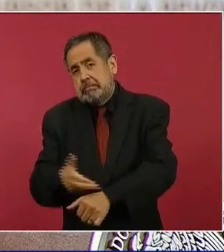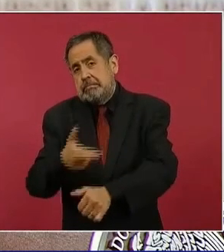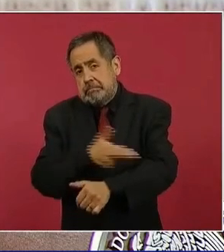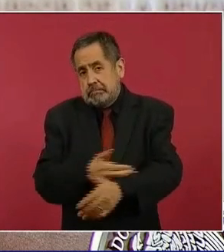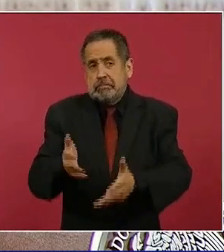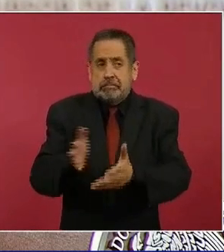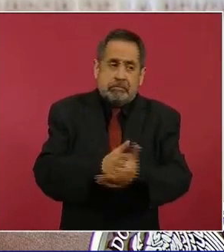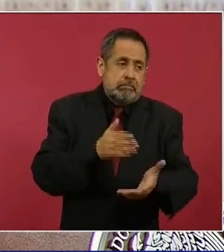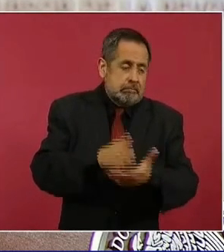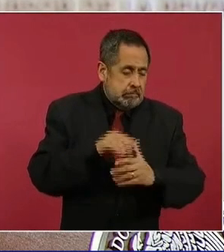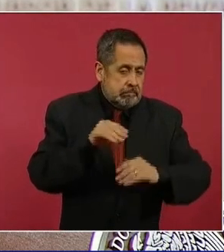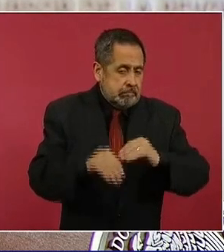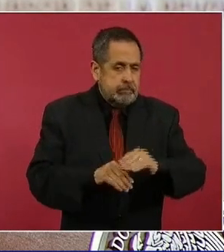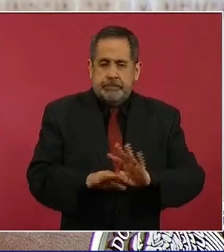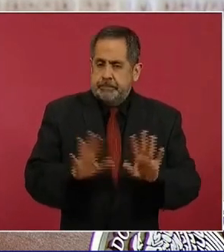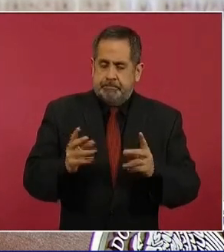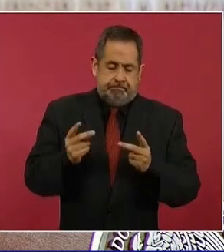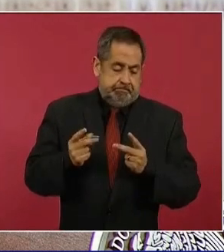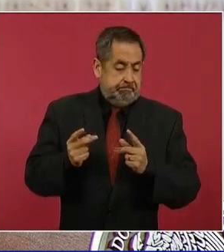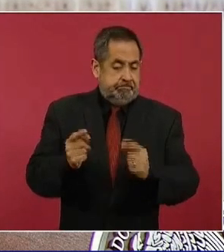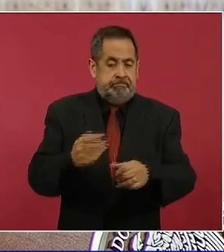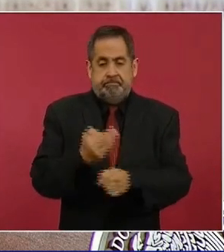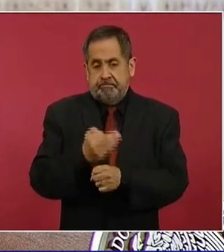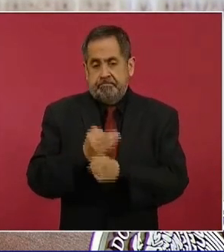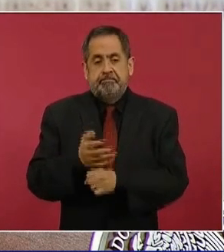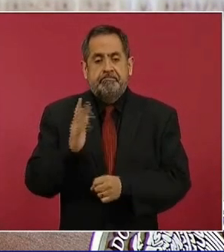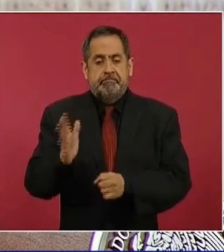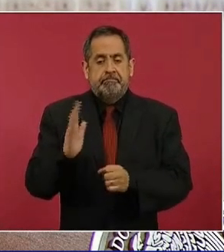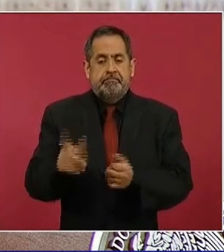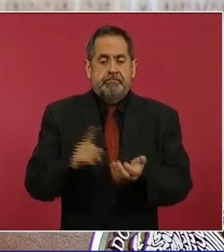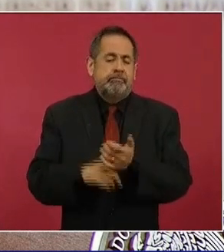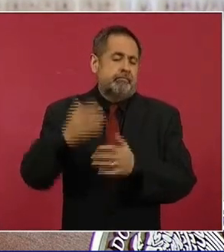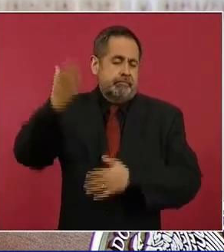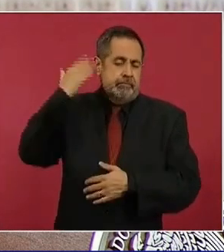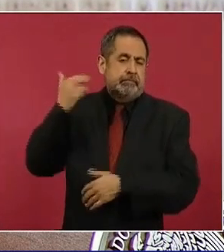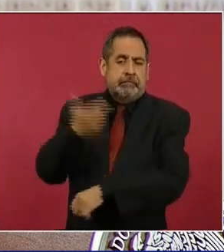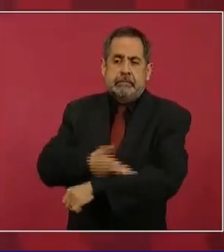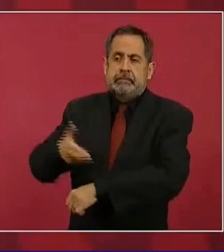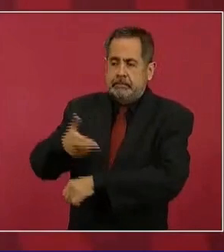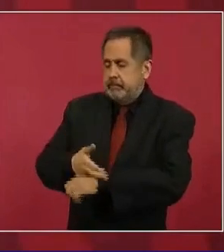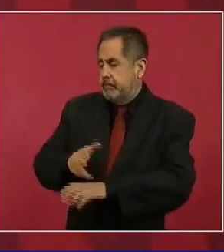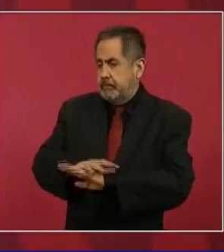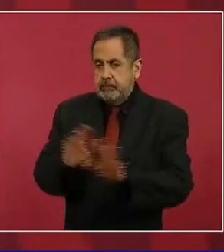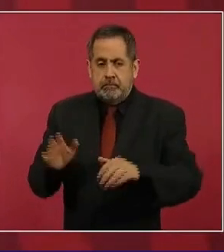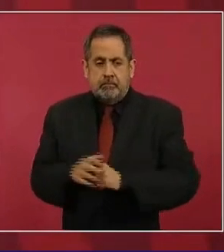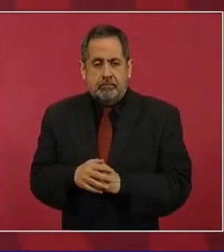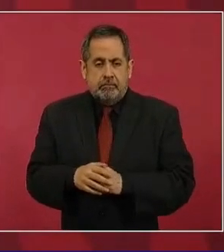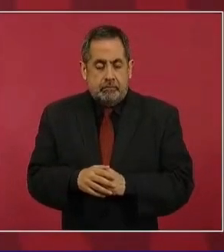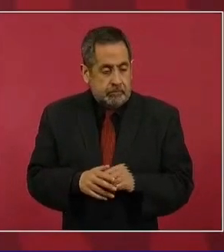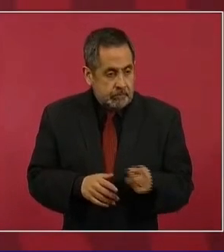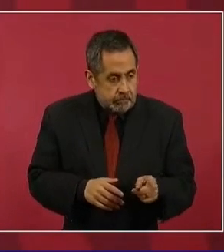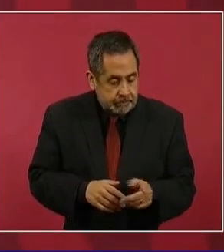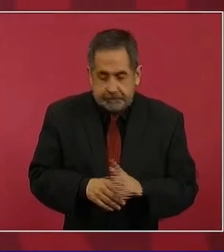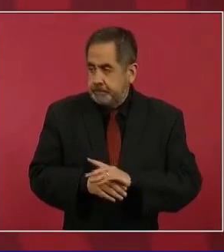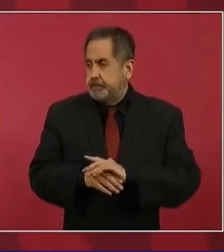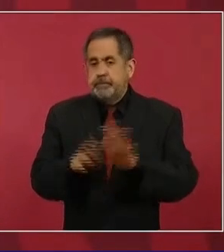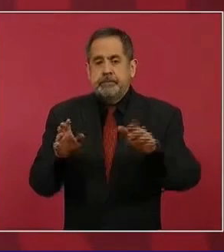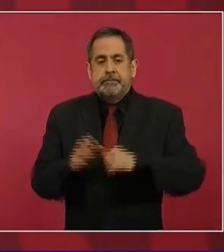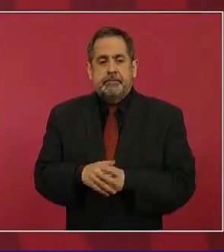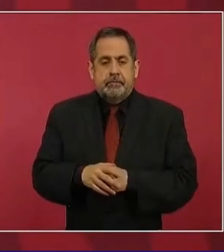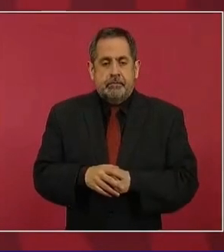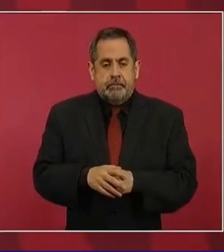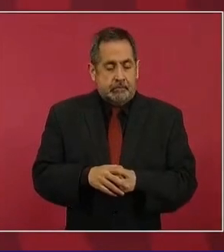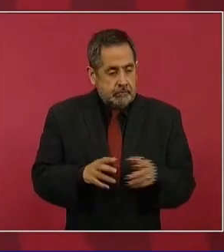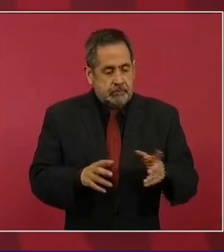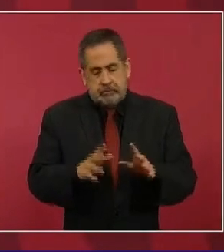muy burocratizado, que daban ganas de no